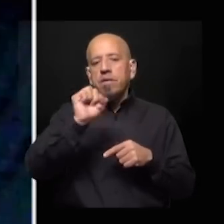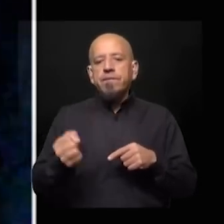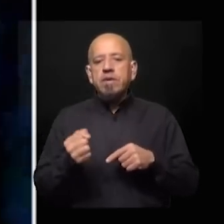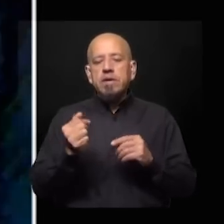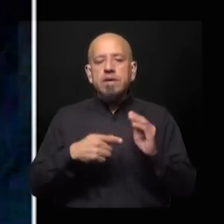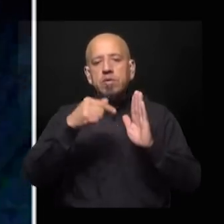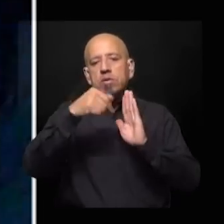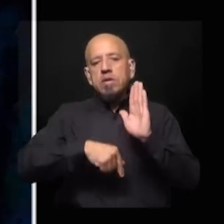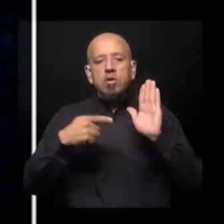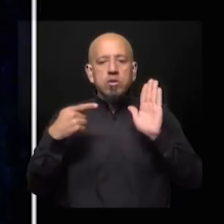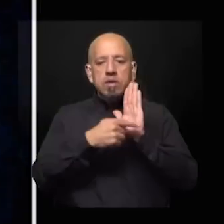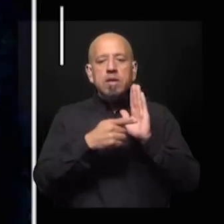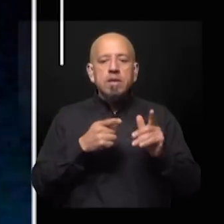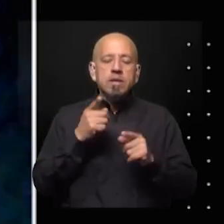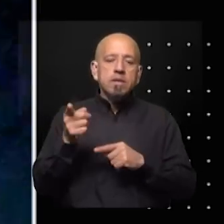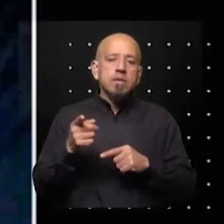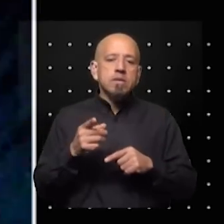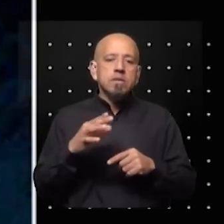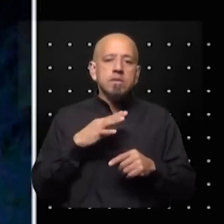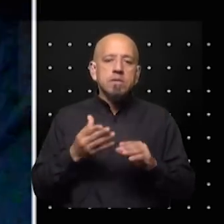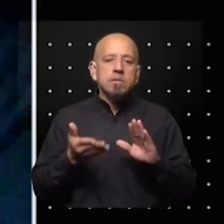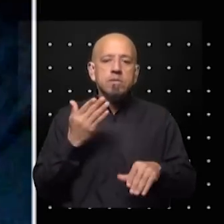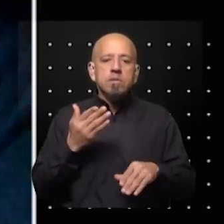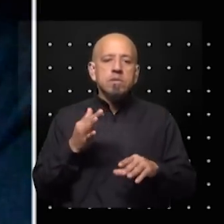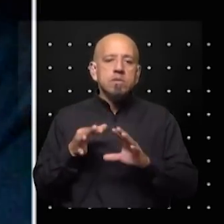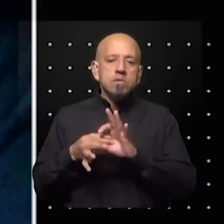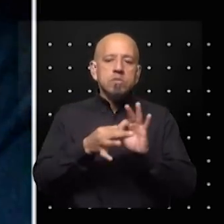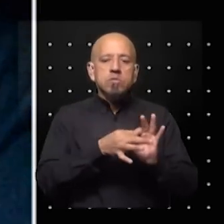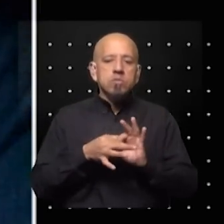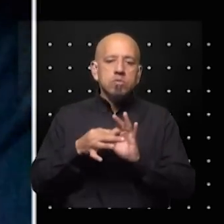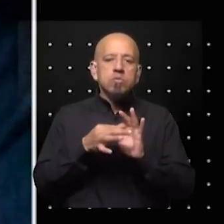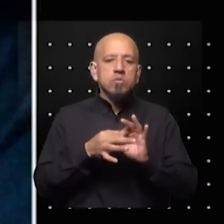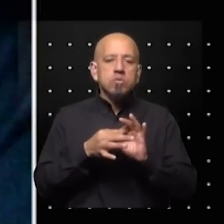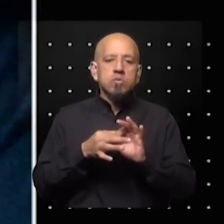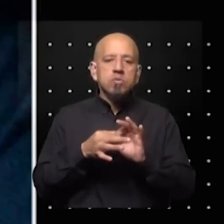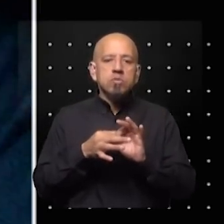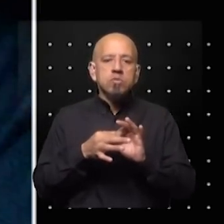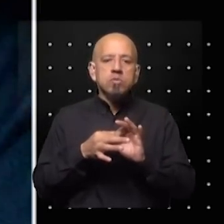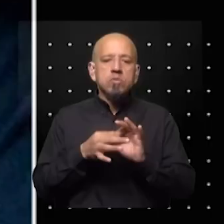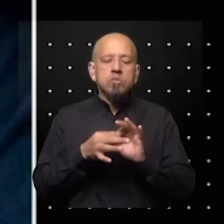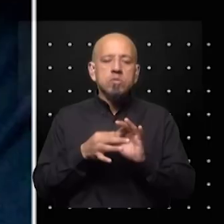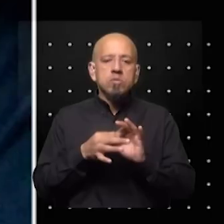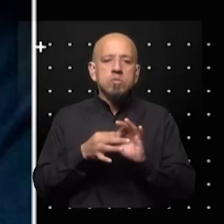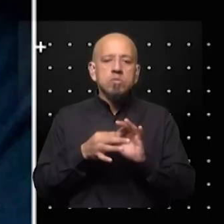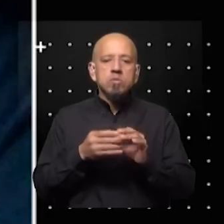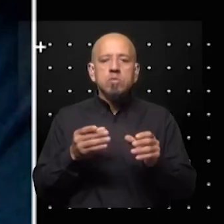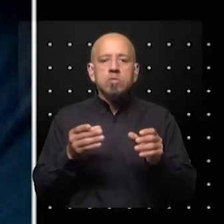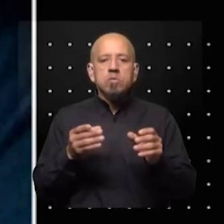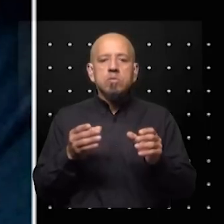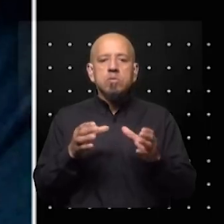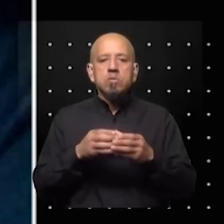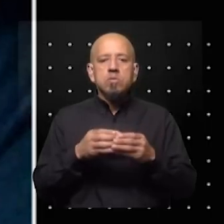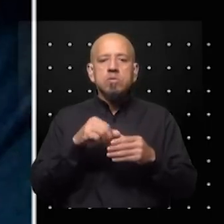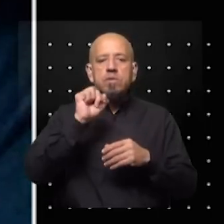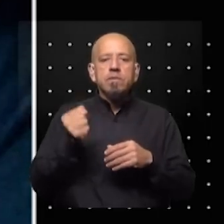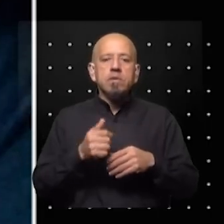seguramente el más desarrollado de todos ellos, era la unión de, digamos, la comunidad de estados de África austral, ¿no?